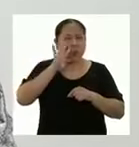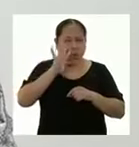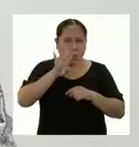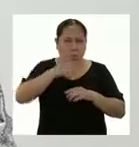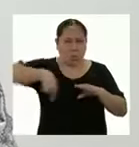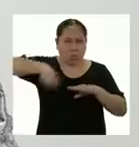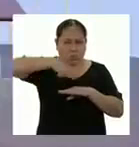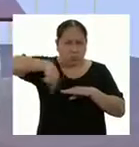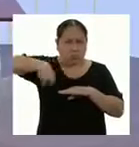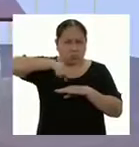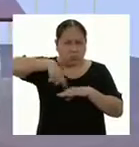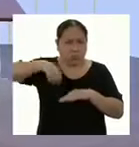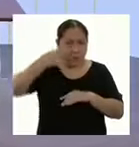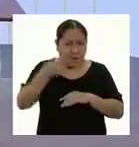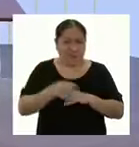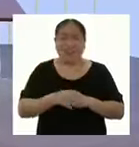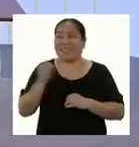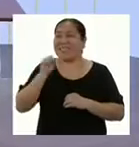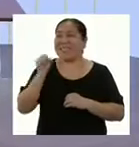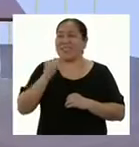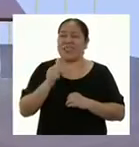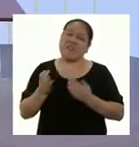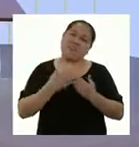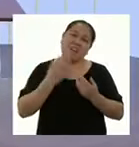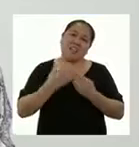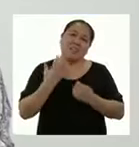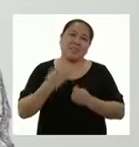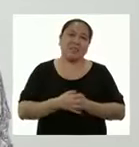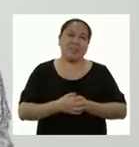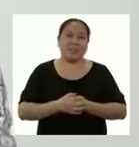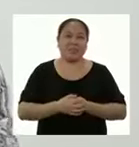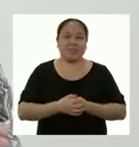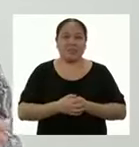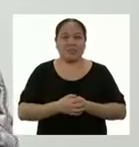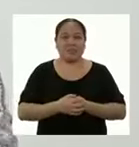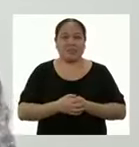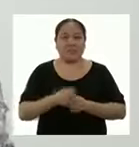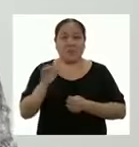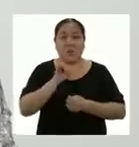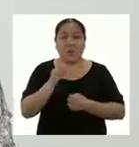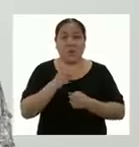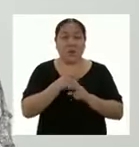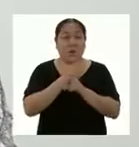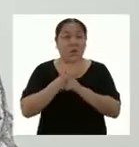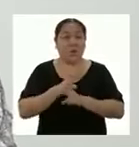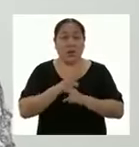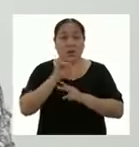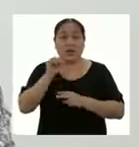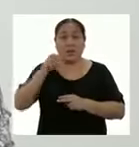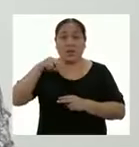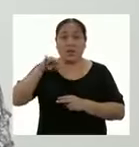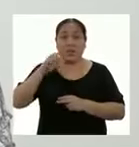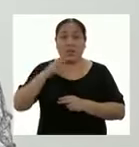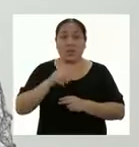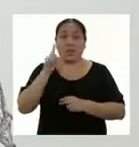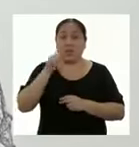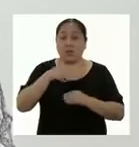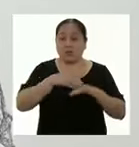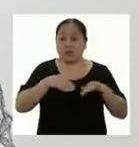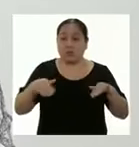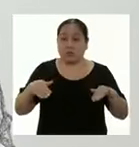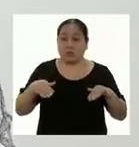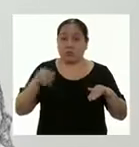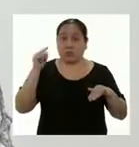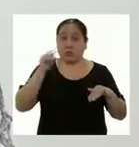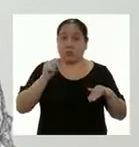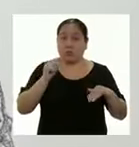¿No es cierto? Así es. ¡Súper sencillo! De todas maneras, ten cuidado, Yanira, porque medir a lado de tu cuadra suena